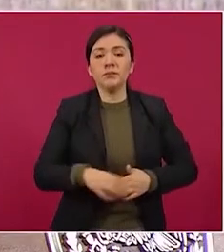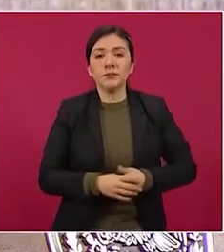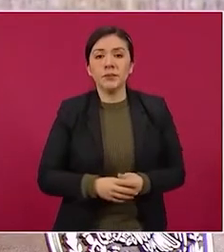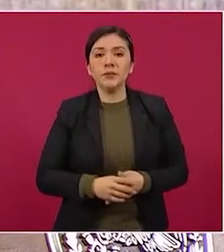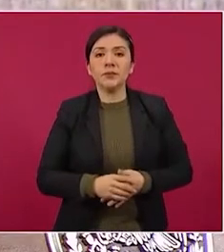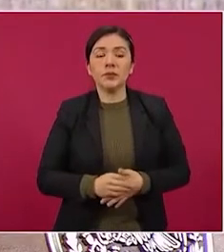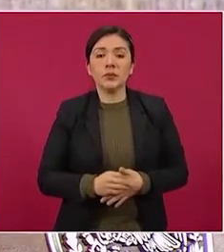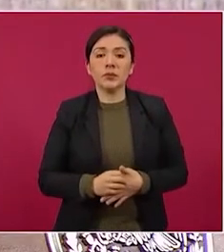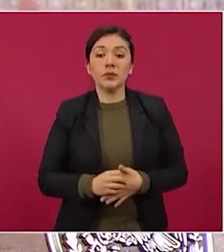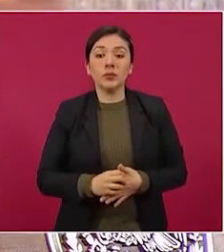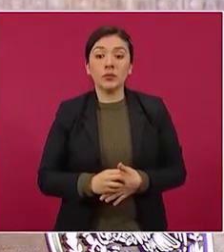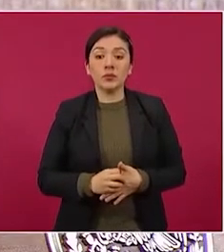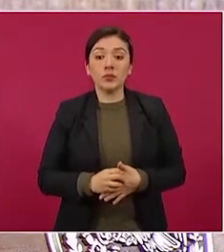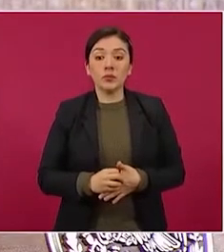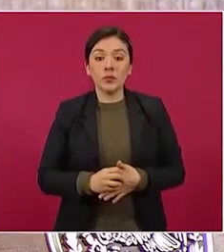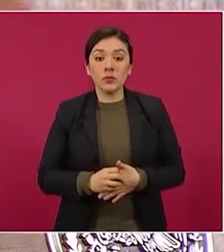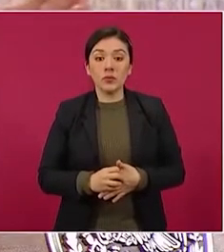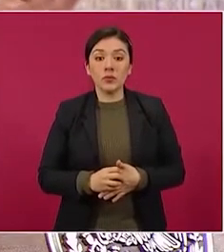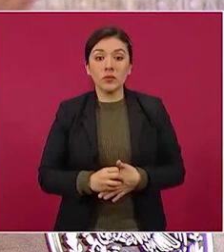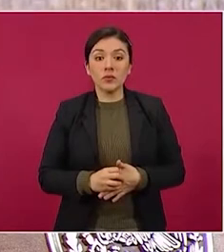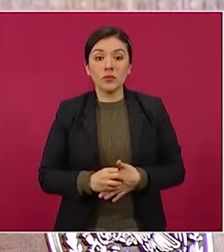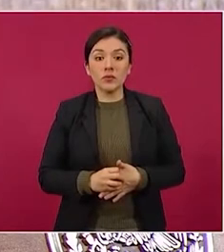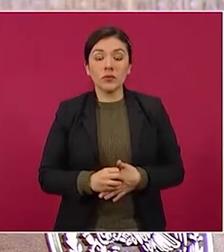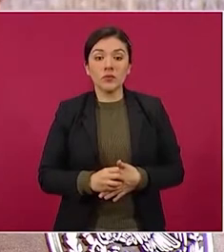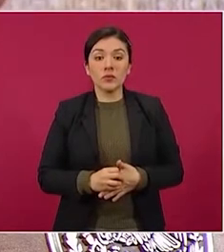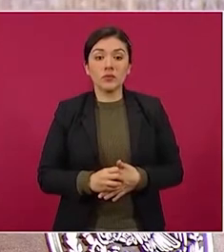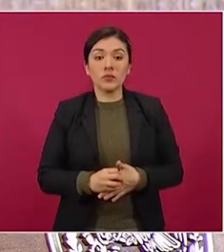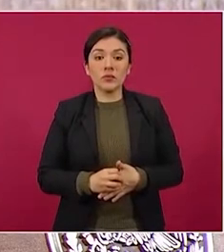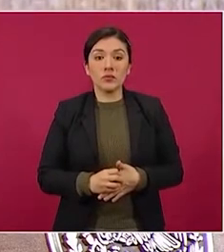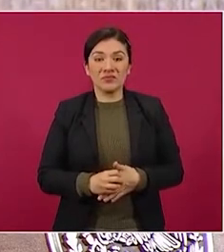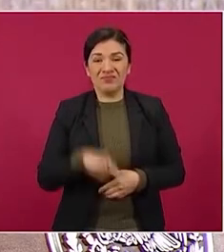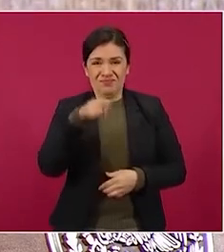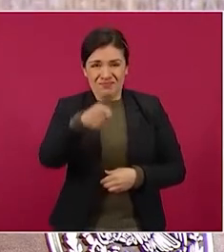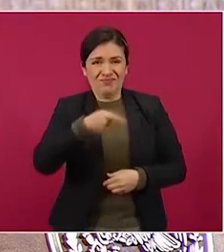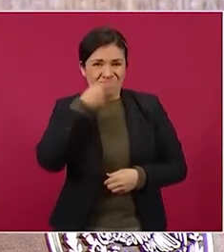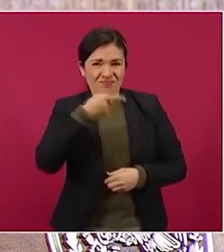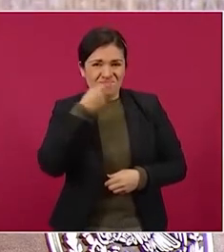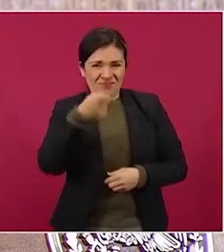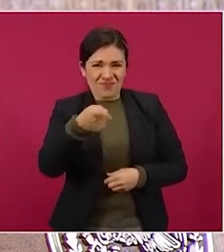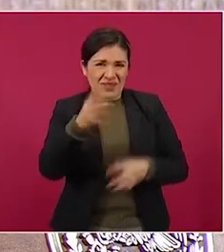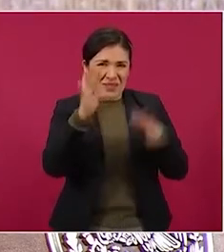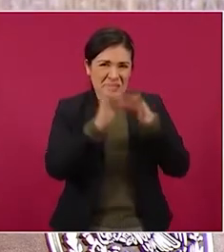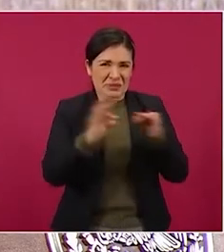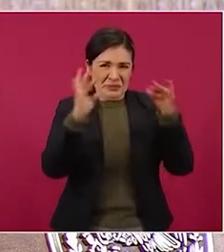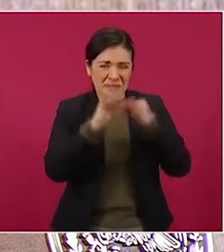y se llevó a cabo esa operación a la que